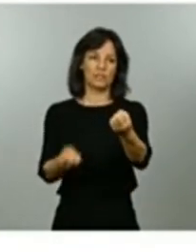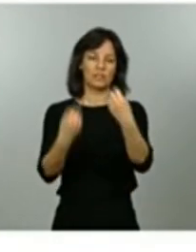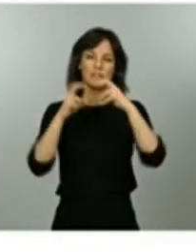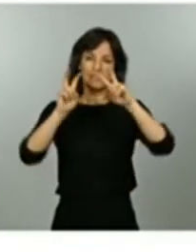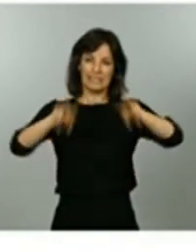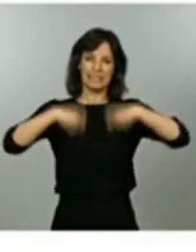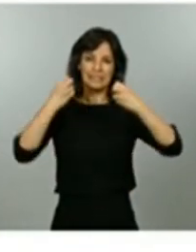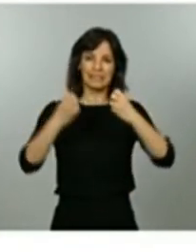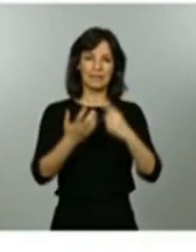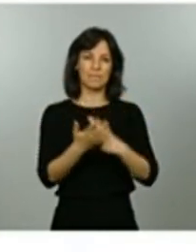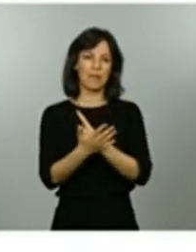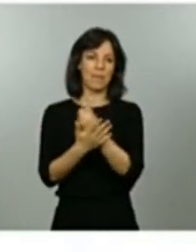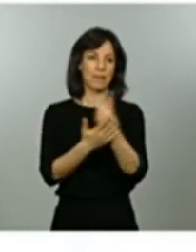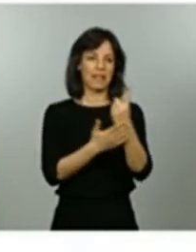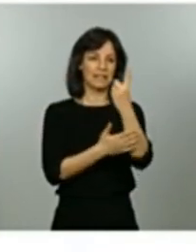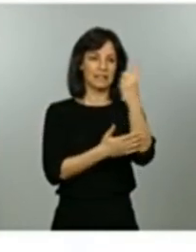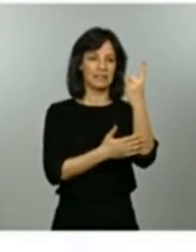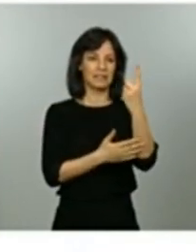también en los criterios